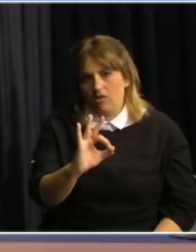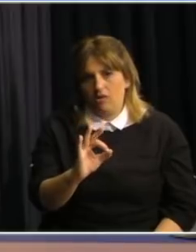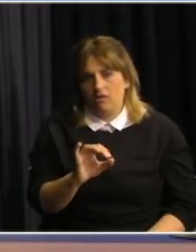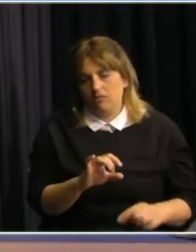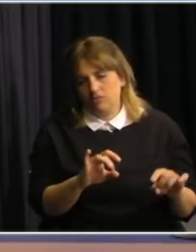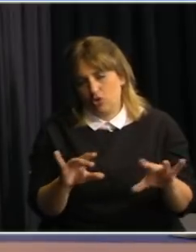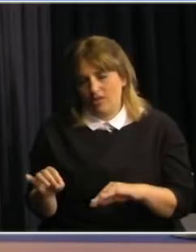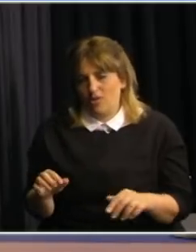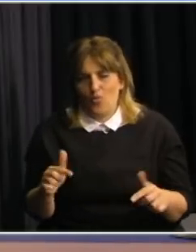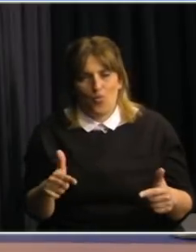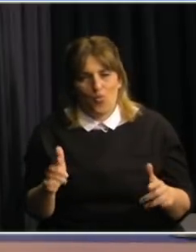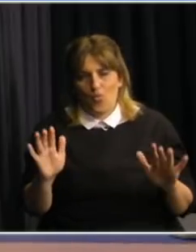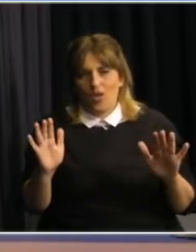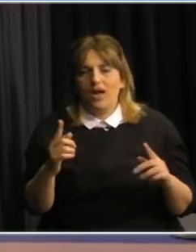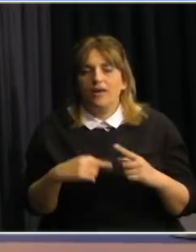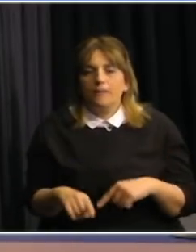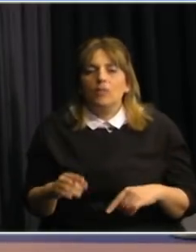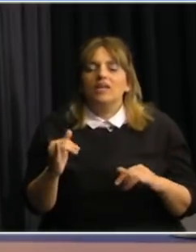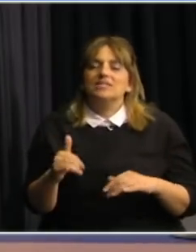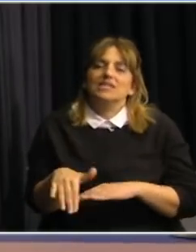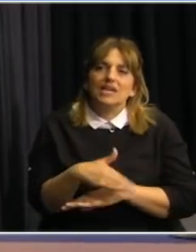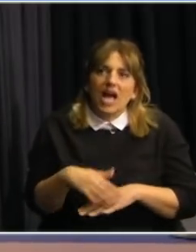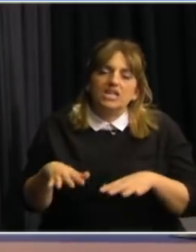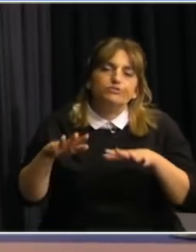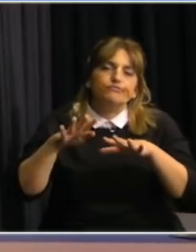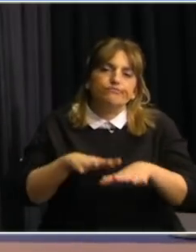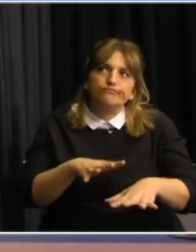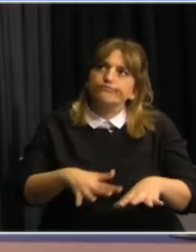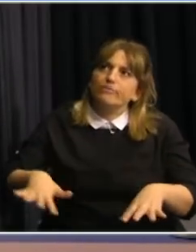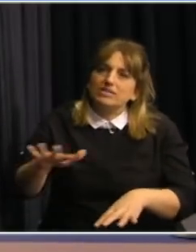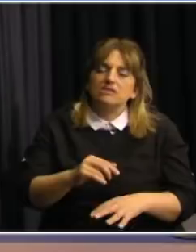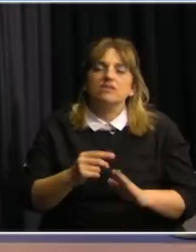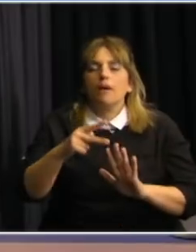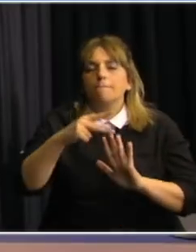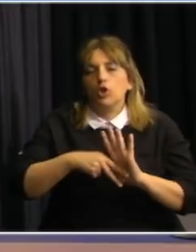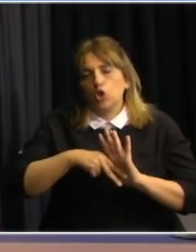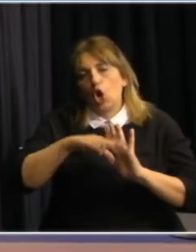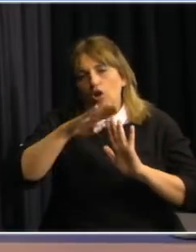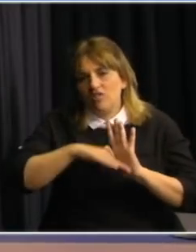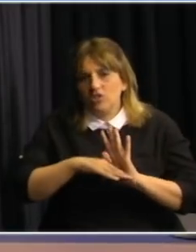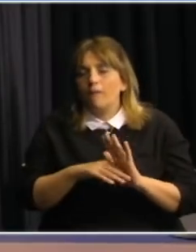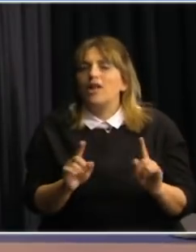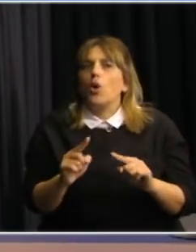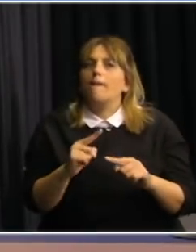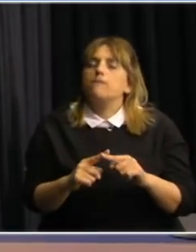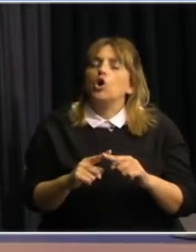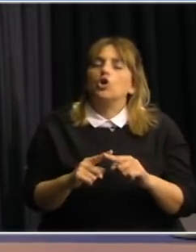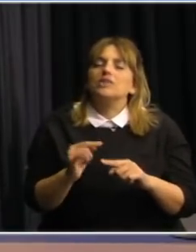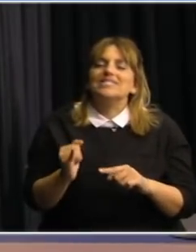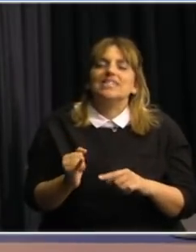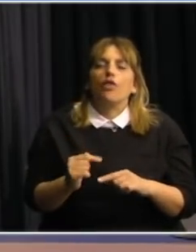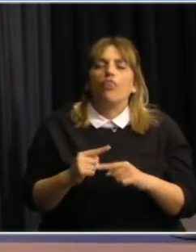yo creo que todo lo que son eventos al aire libre masivos tienen que estar muy bien protocolizados y eso no solamente discutirlo